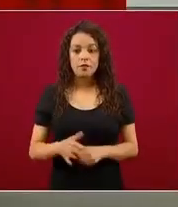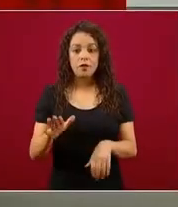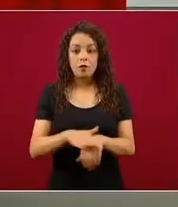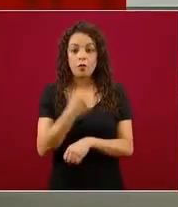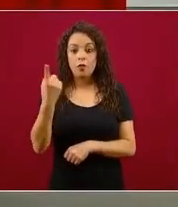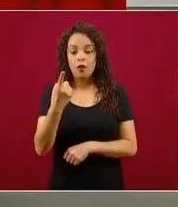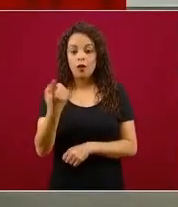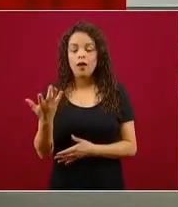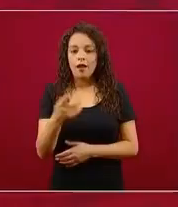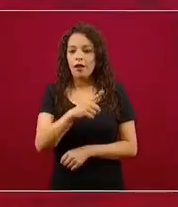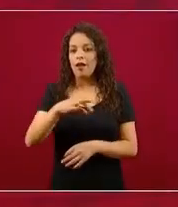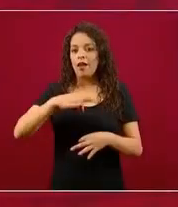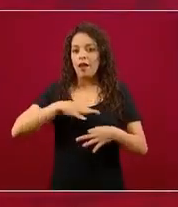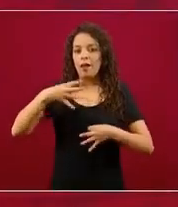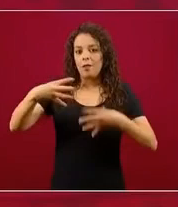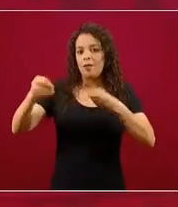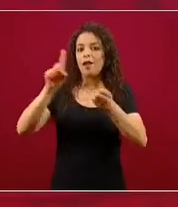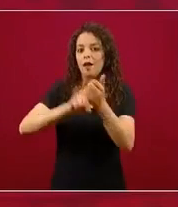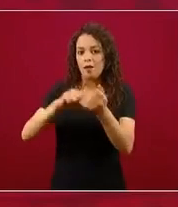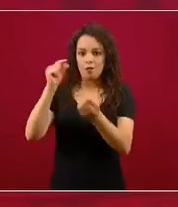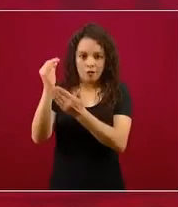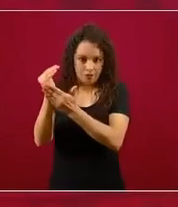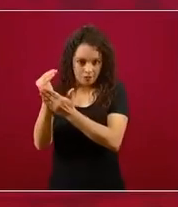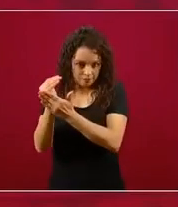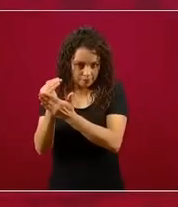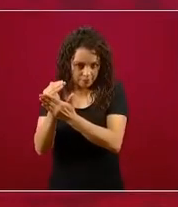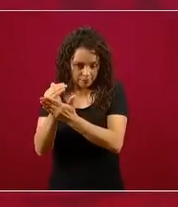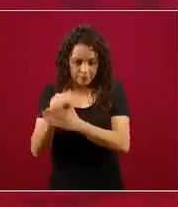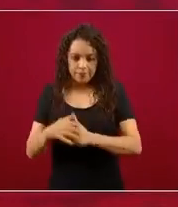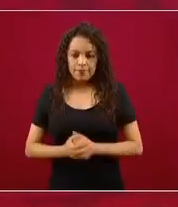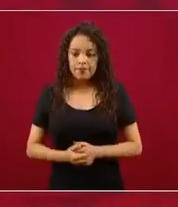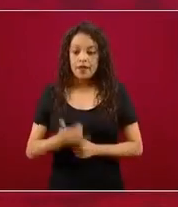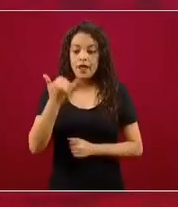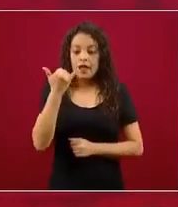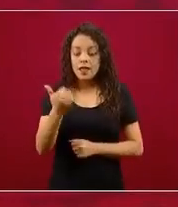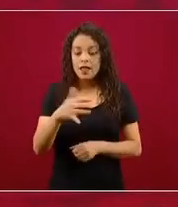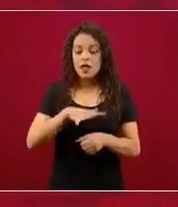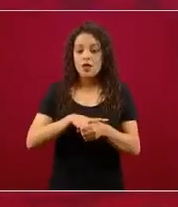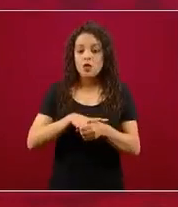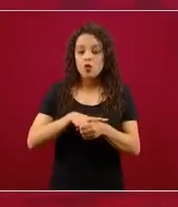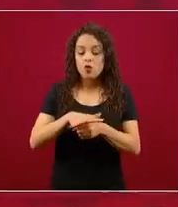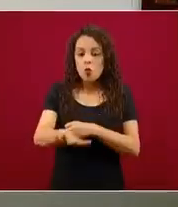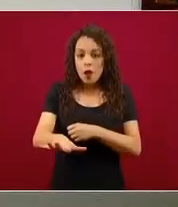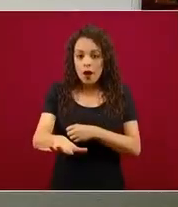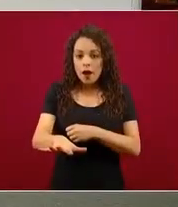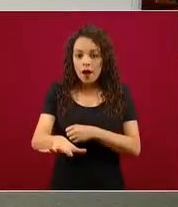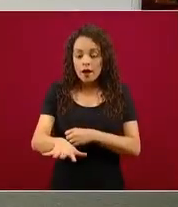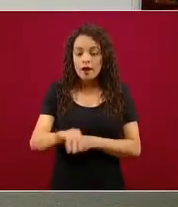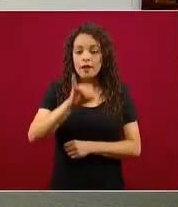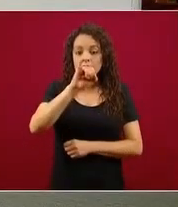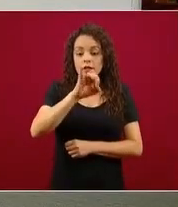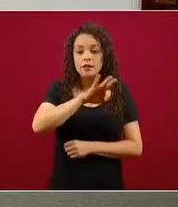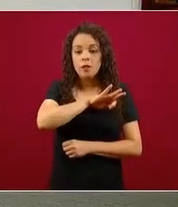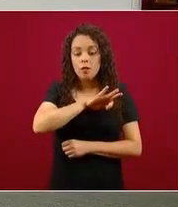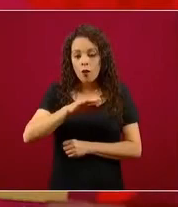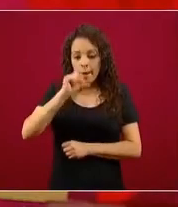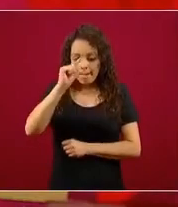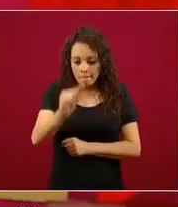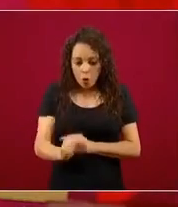y cuáles son las actividades que podrán progresiva, paulatina, ordenada,